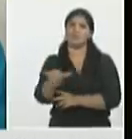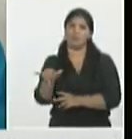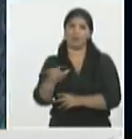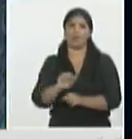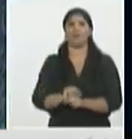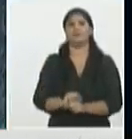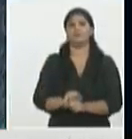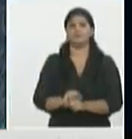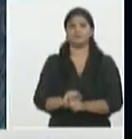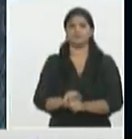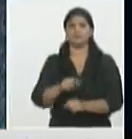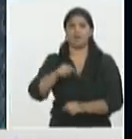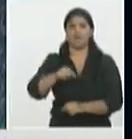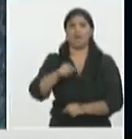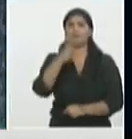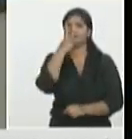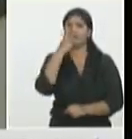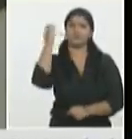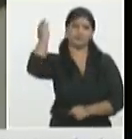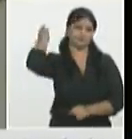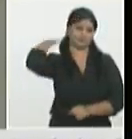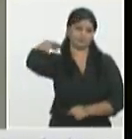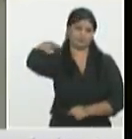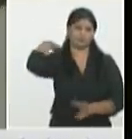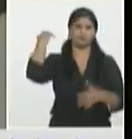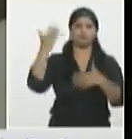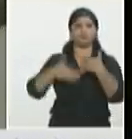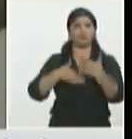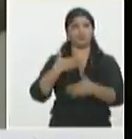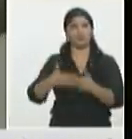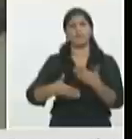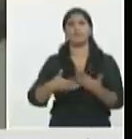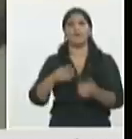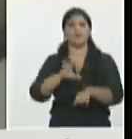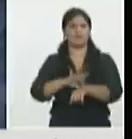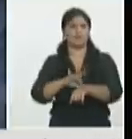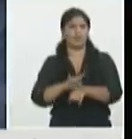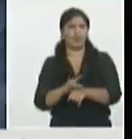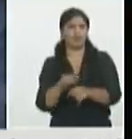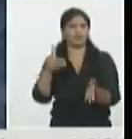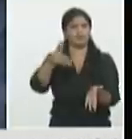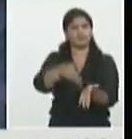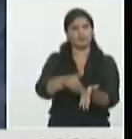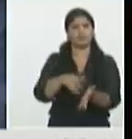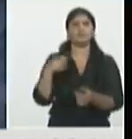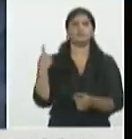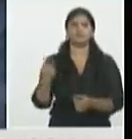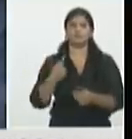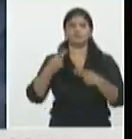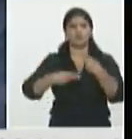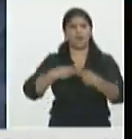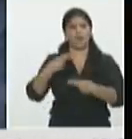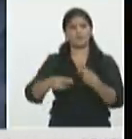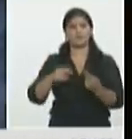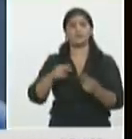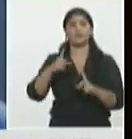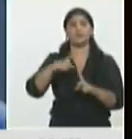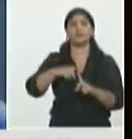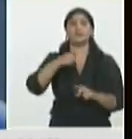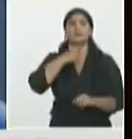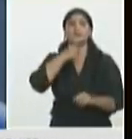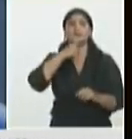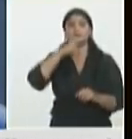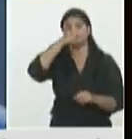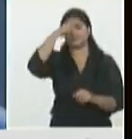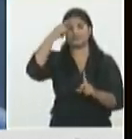respiratorio donde se atienden todos los pacientes sintomáticos respiratorios que lleguen acá y se le hace su diagnóstico de prueba rápida y así serán trasladados